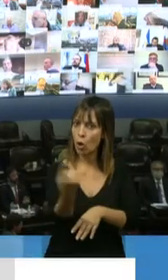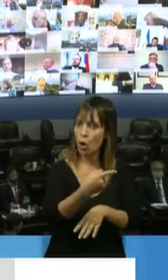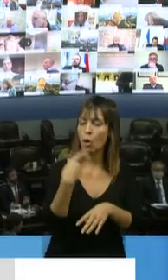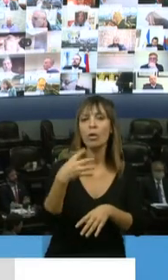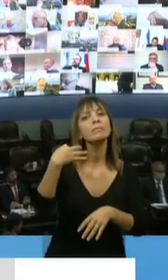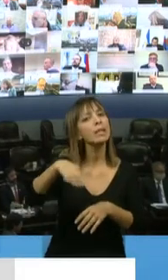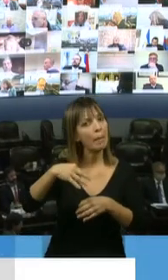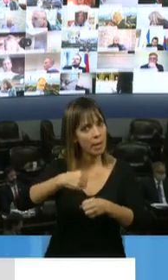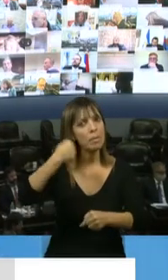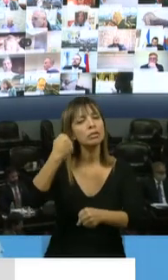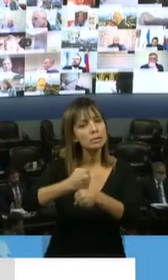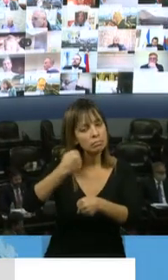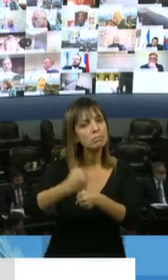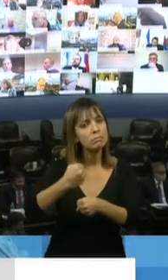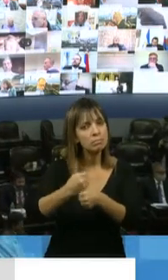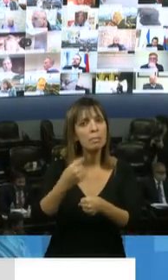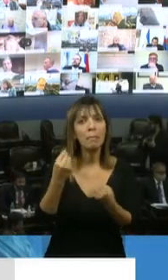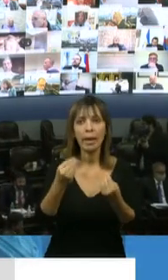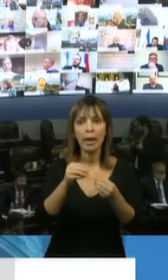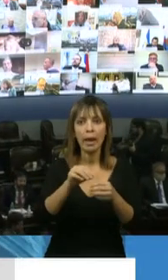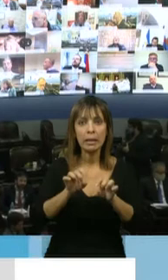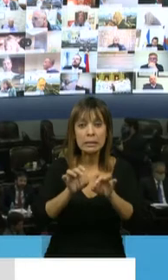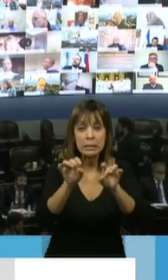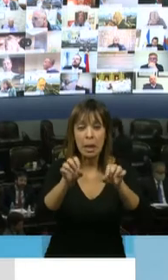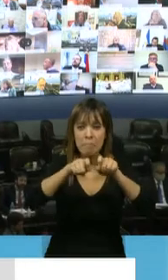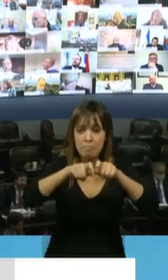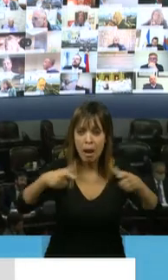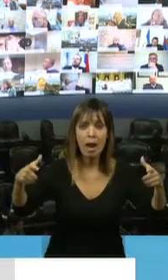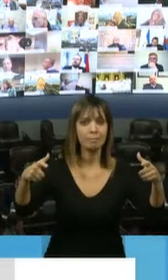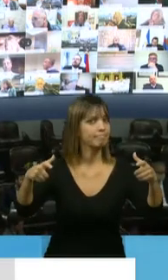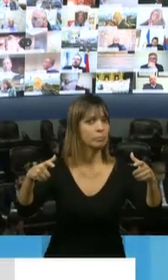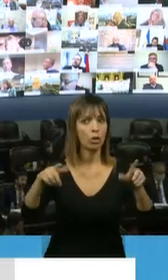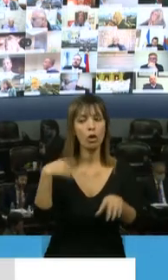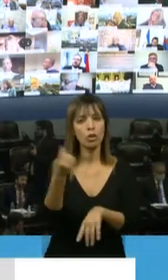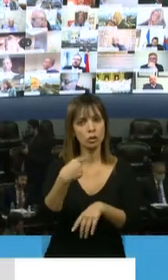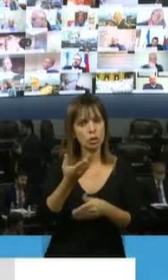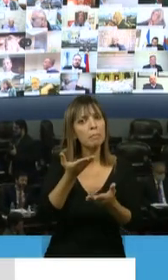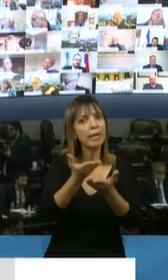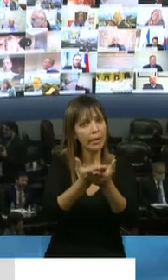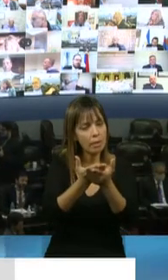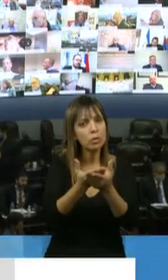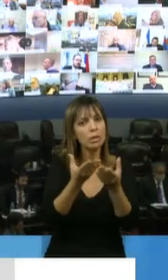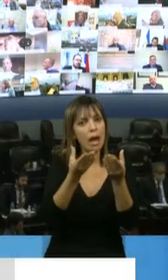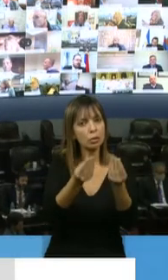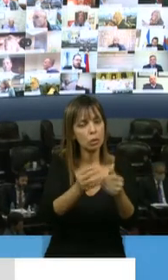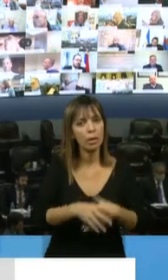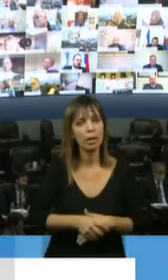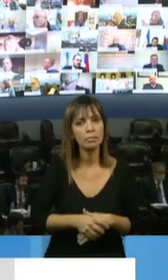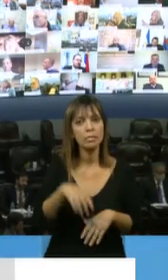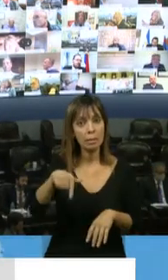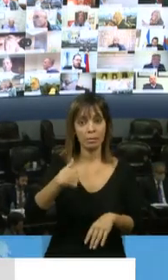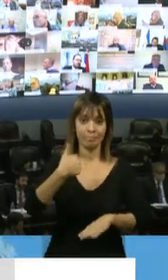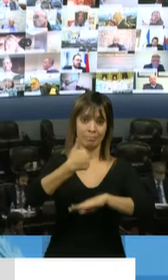para evitar que esto se expanda y sobre todo pedimos ayuda a nosotros en este lugar del país